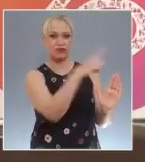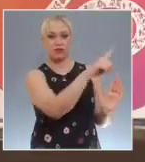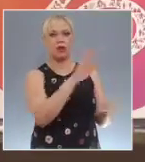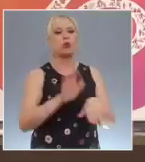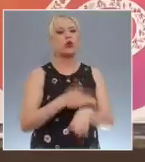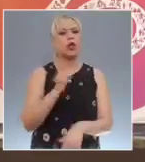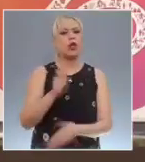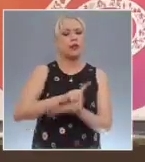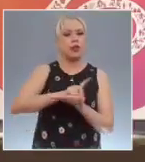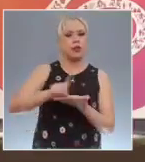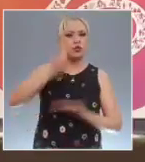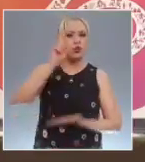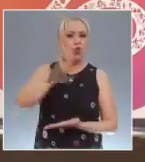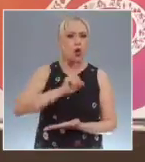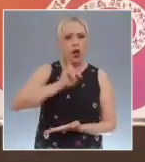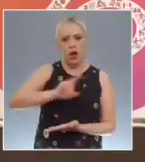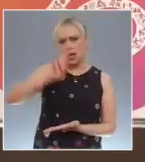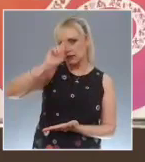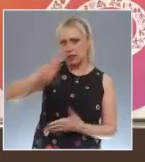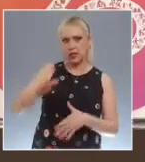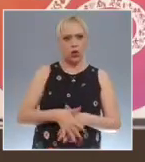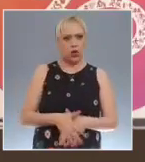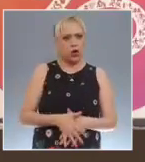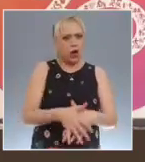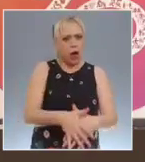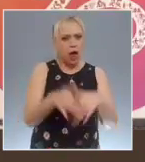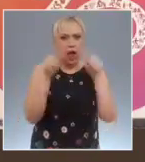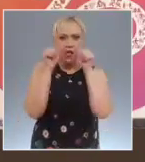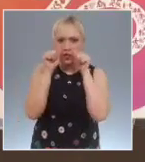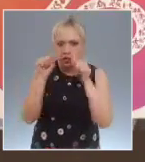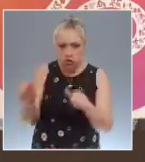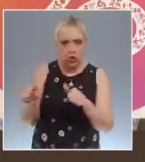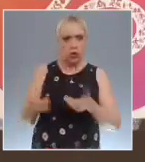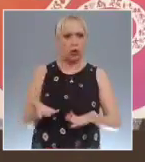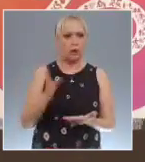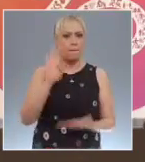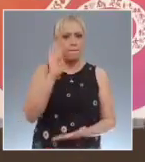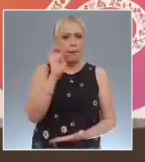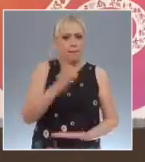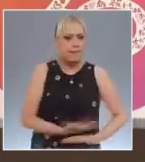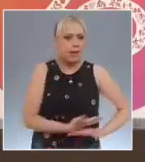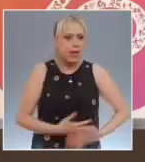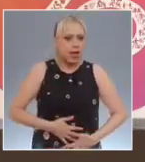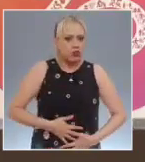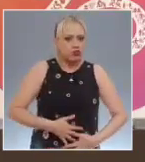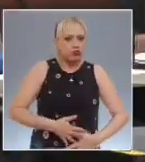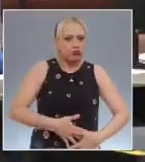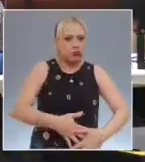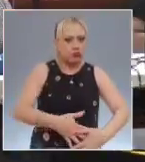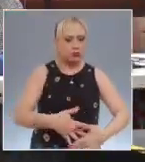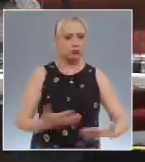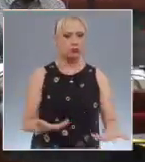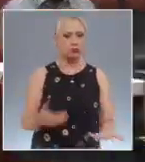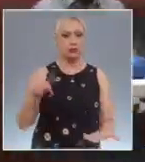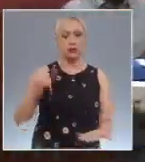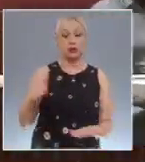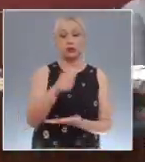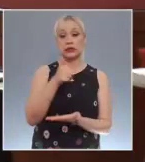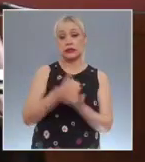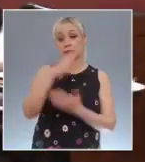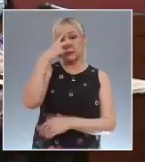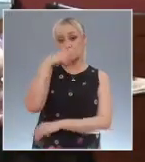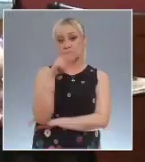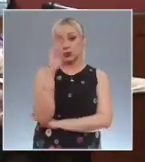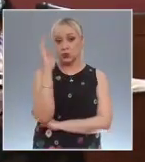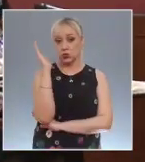obstétrica, dirigida a la Secretaría de Salud y a la Fiscalía General de Justicia de la capital. En el caso, se reconoció como víctima directa a